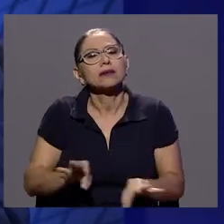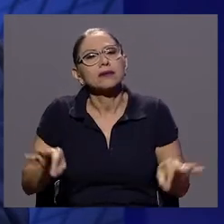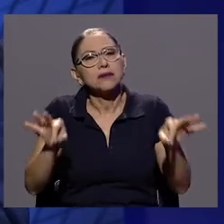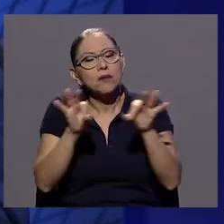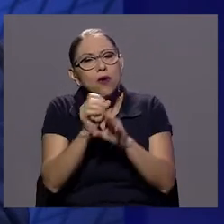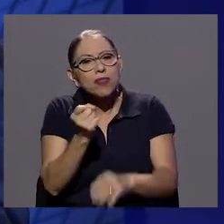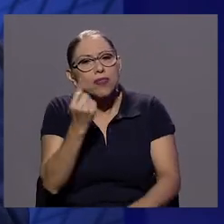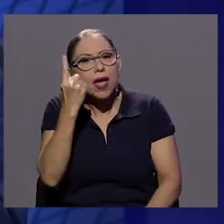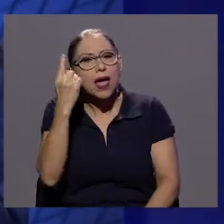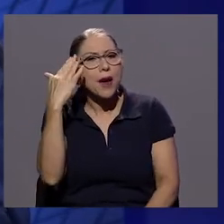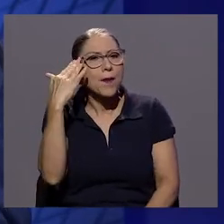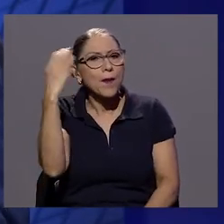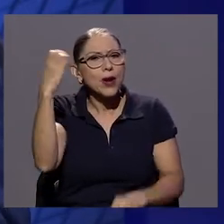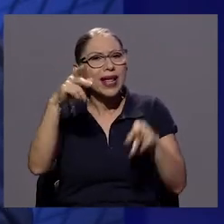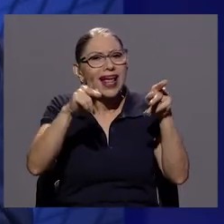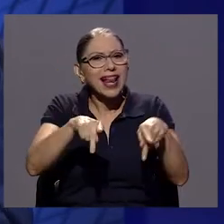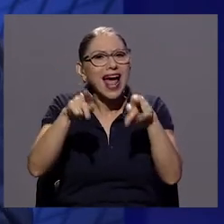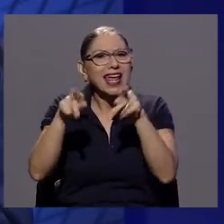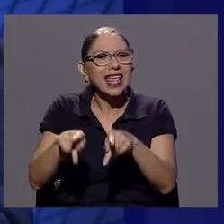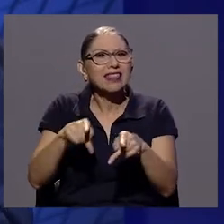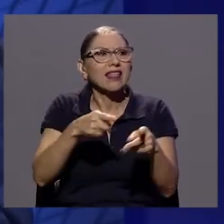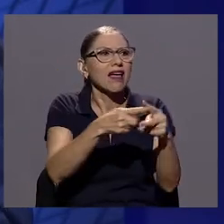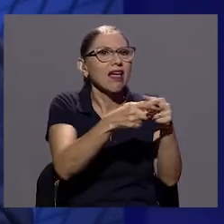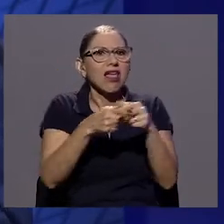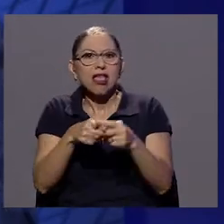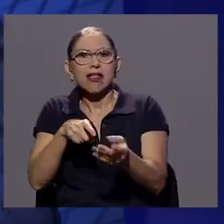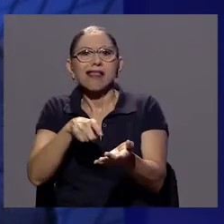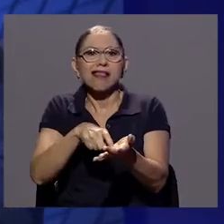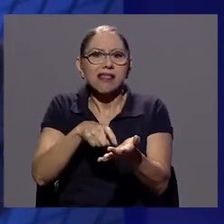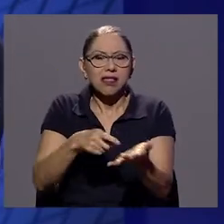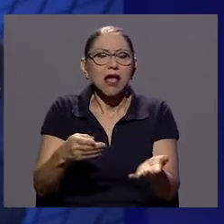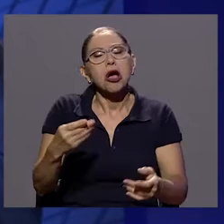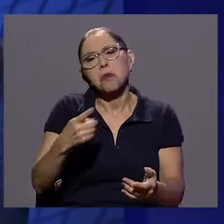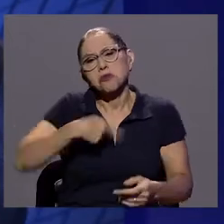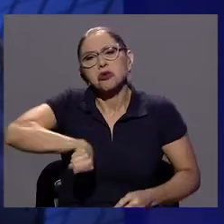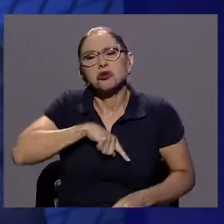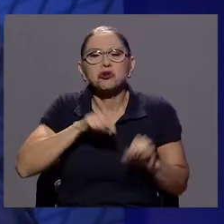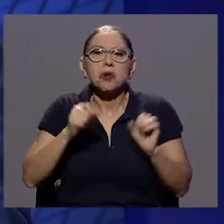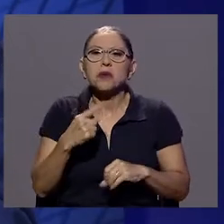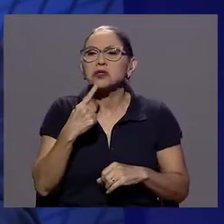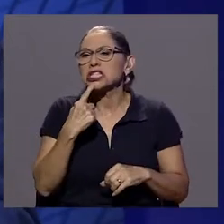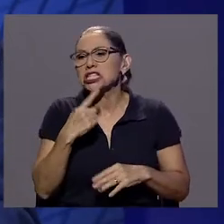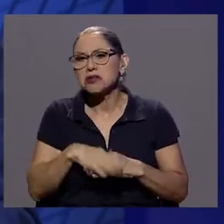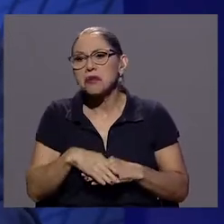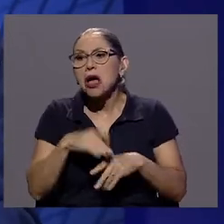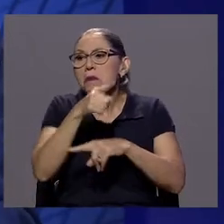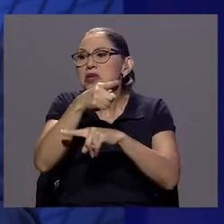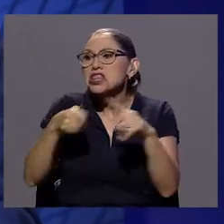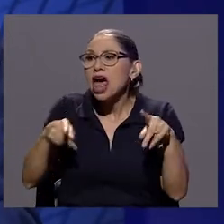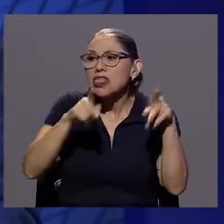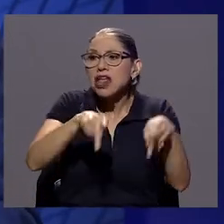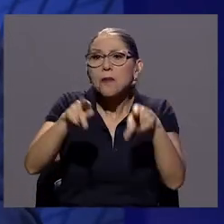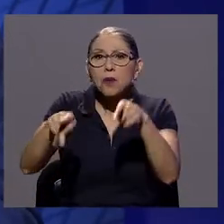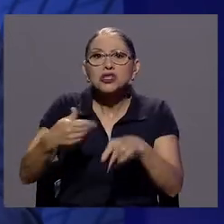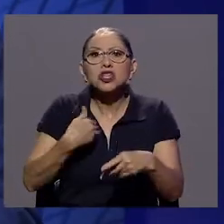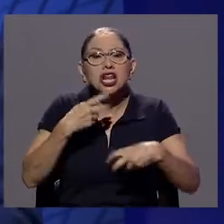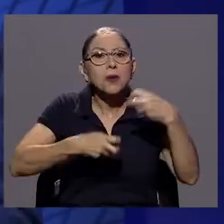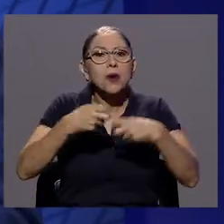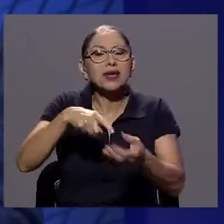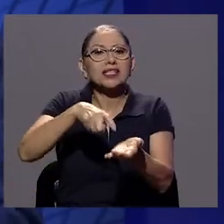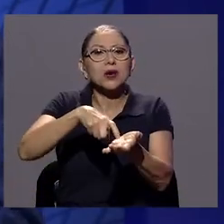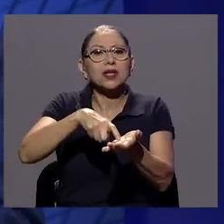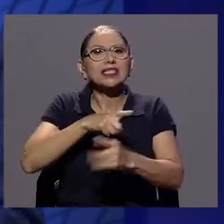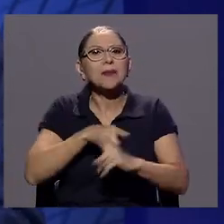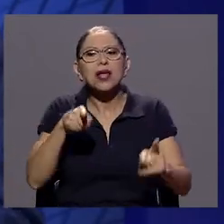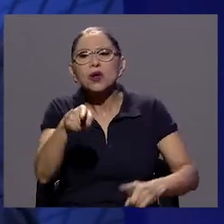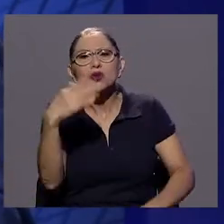entendiendo por qué la gente está ahí. Porque podemos identificar y decir que la mitad de la población tiene problemas, pero ¿por qué